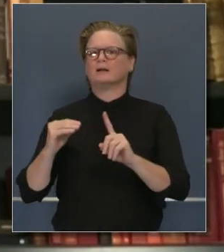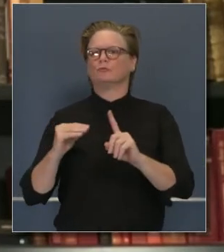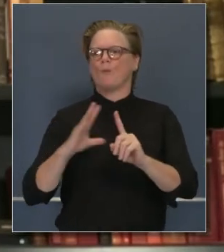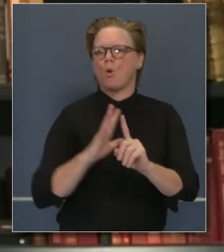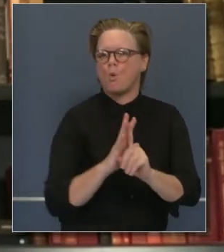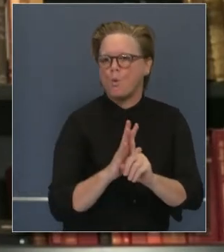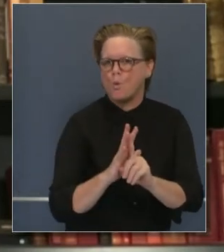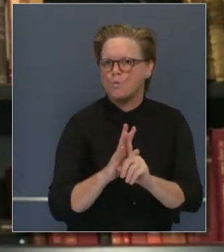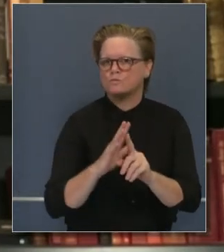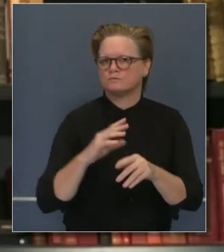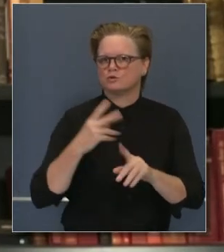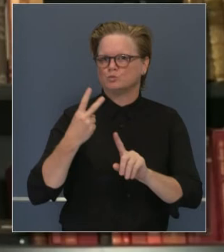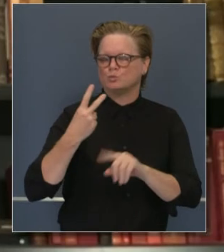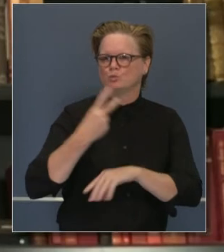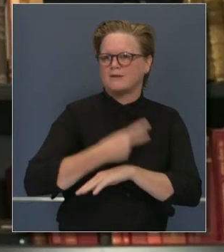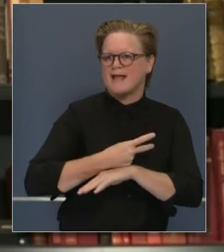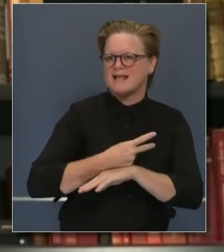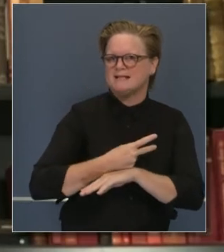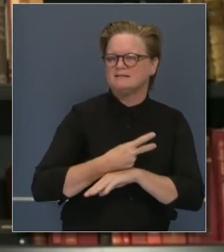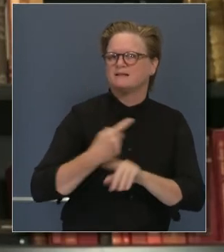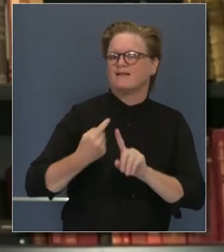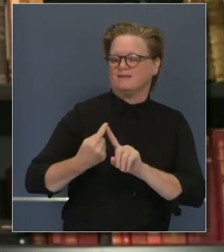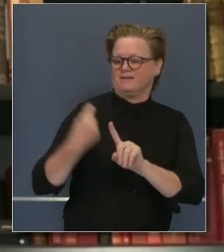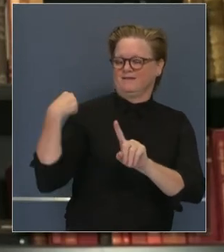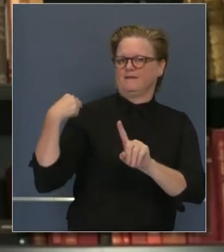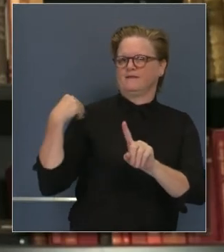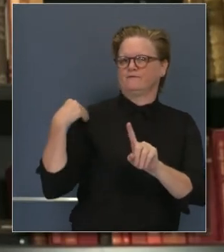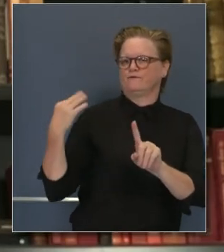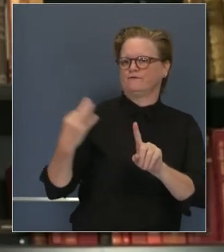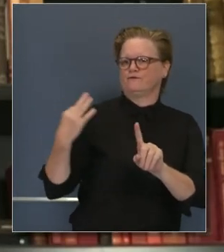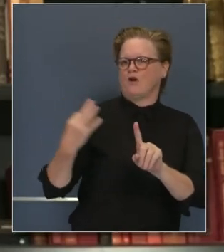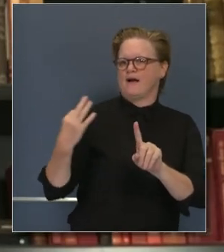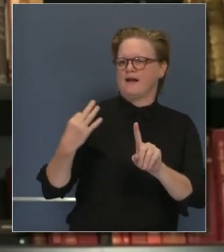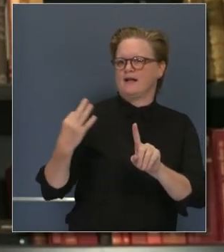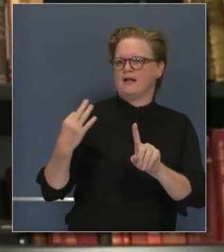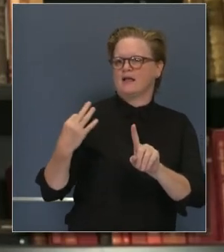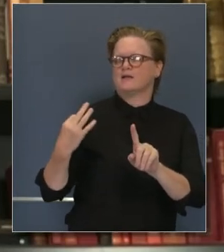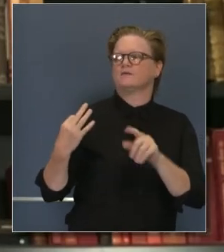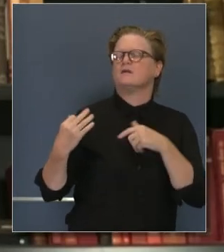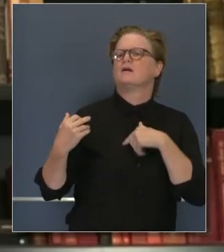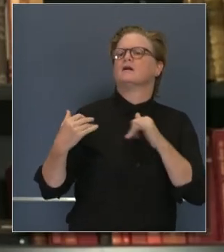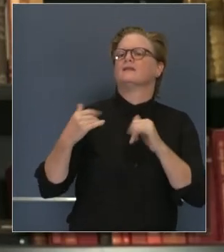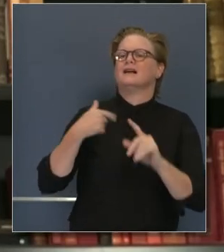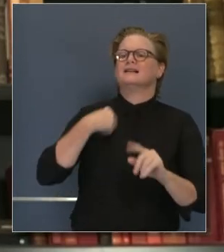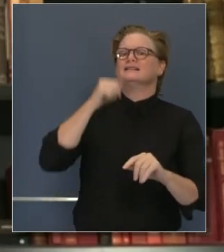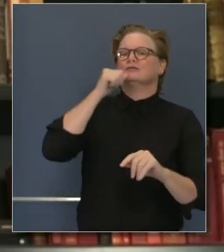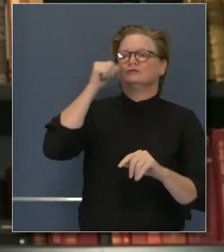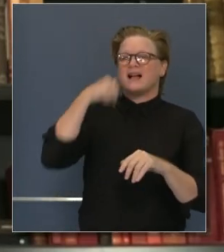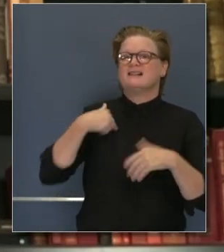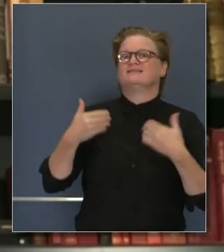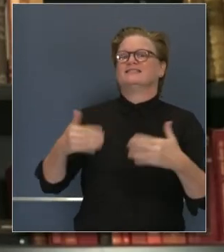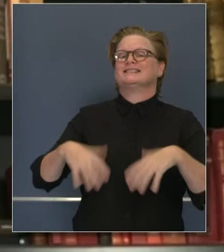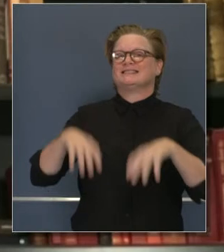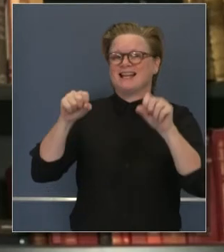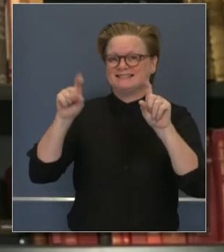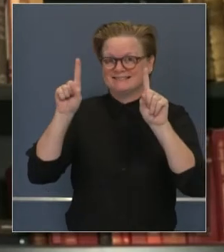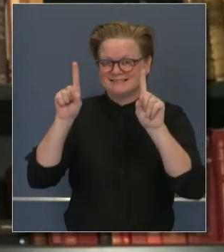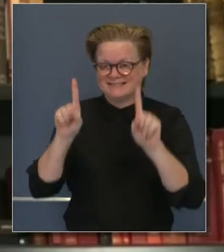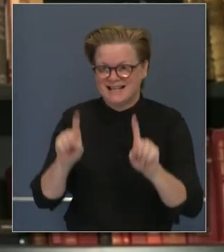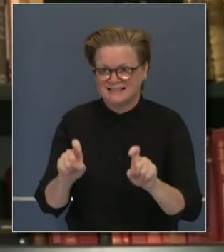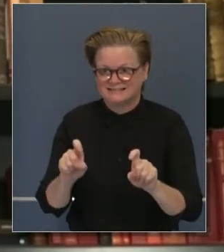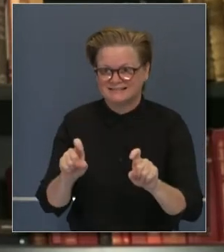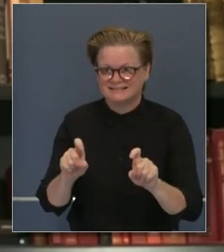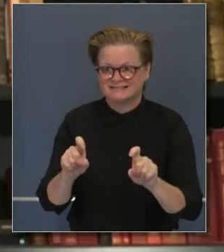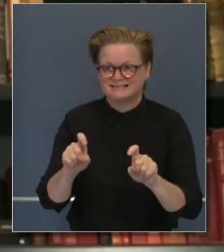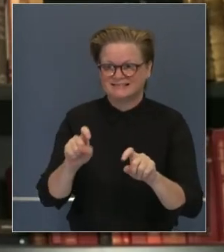a prueba después de descubrir esto el viernes. De viernes a domingo esperamos para la prueba. Llegó el resultado de la prueba el domingo